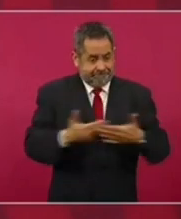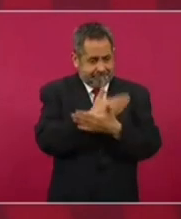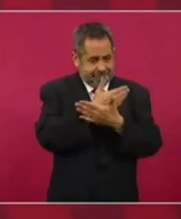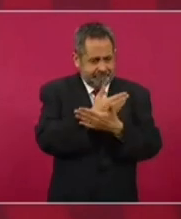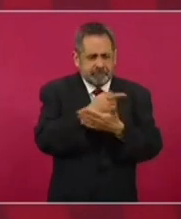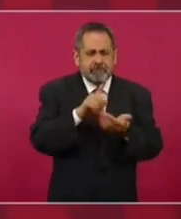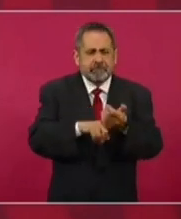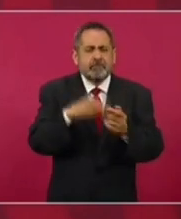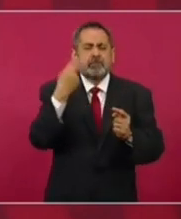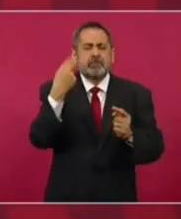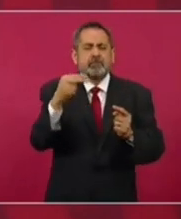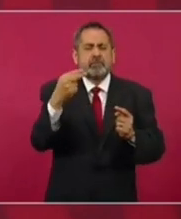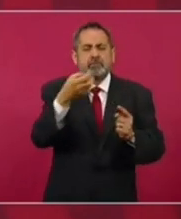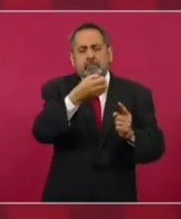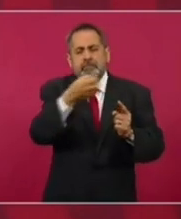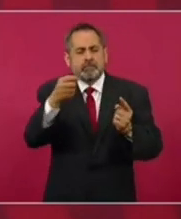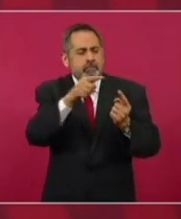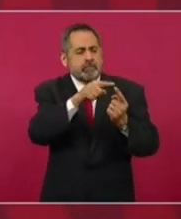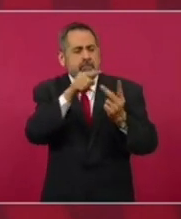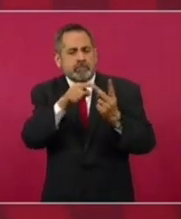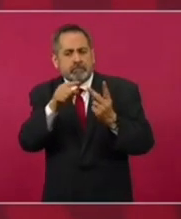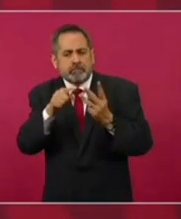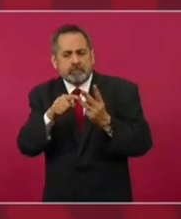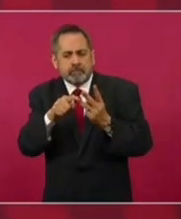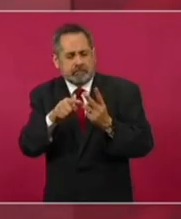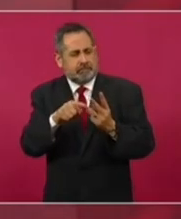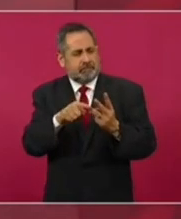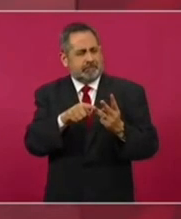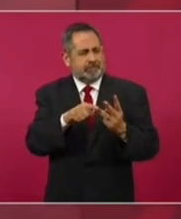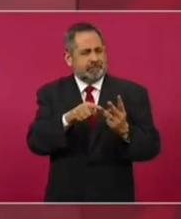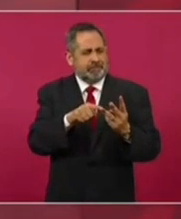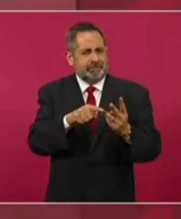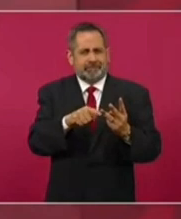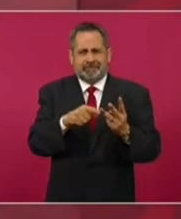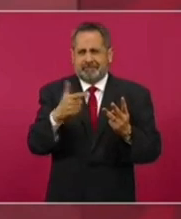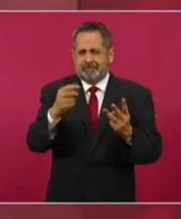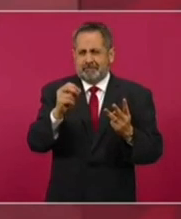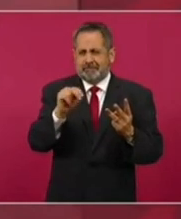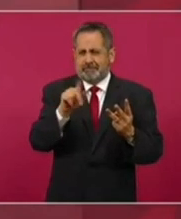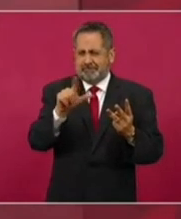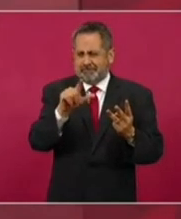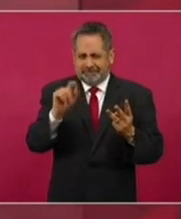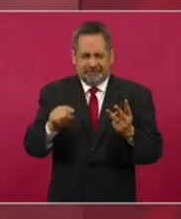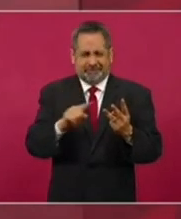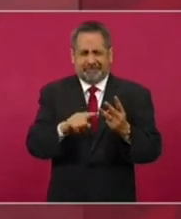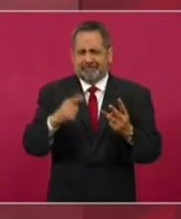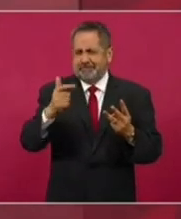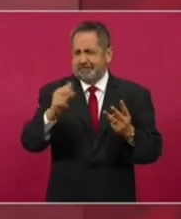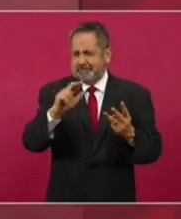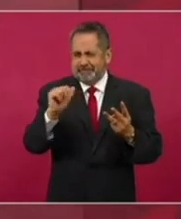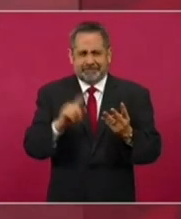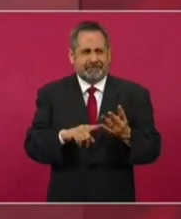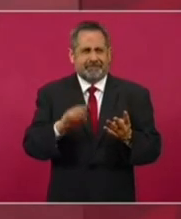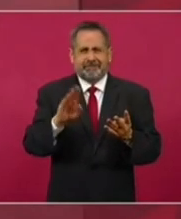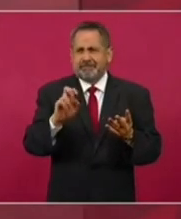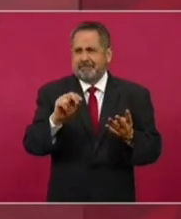estadounidenses, en Texas, pues hay González, hay Garzas, Benavides,